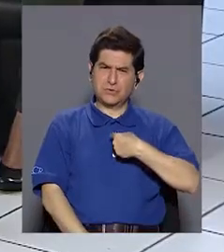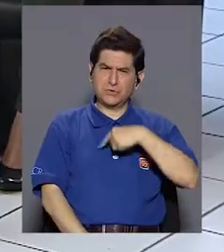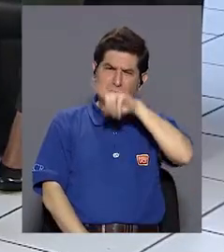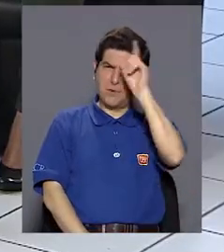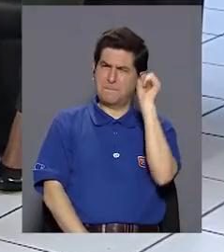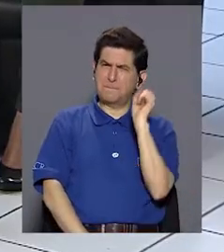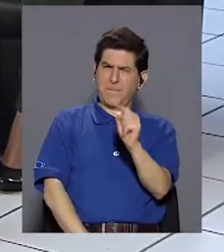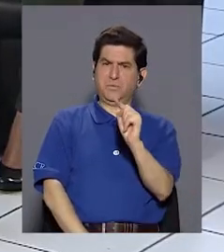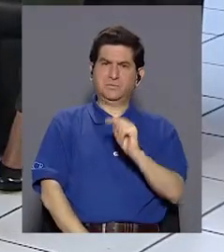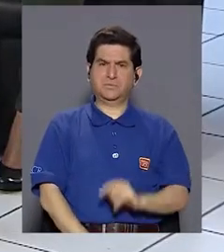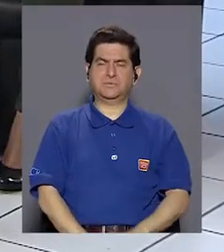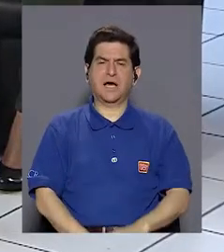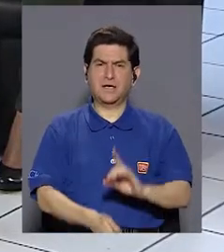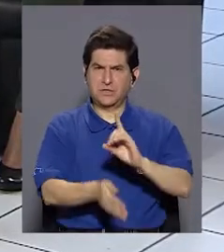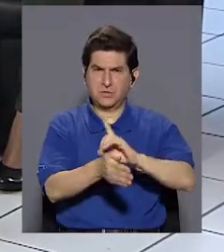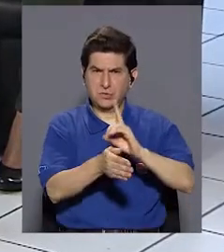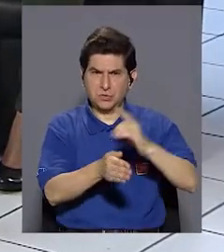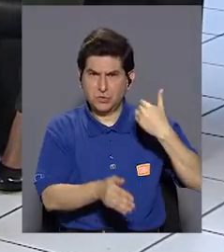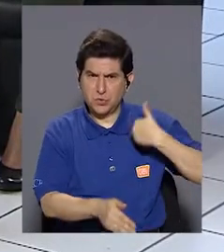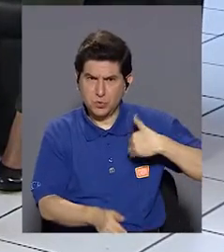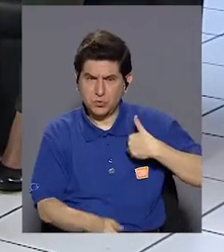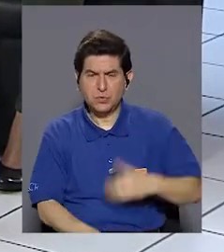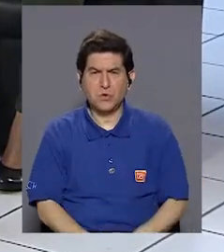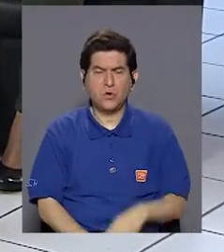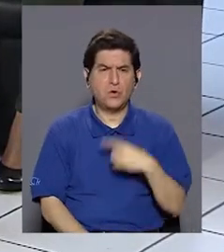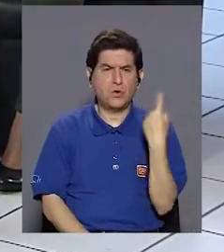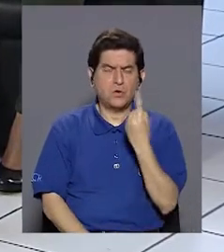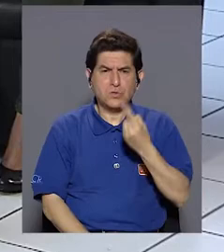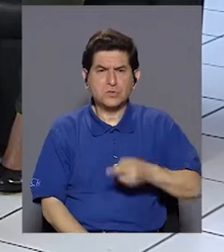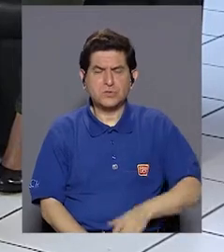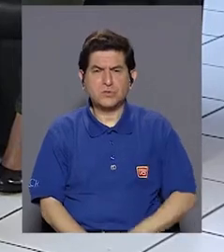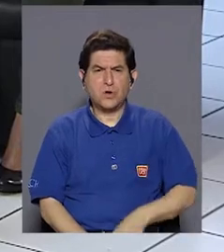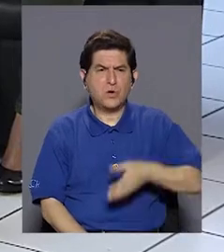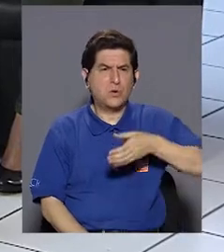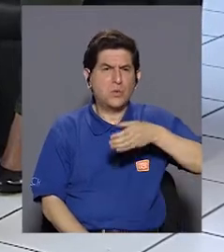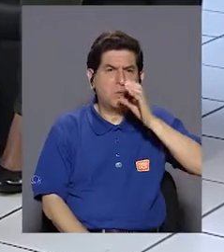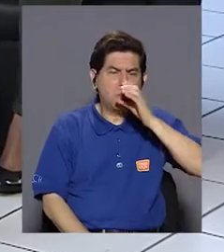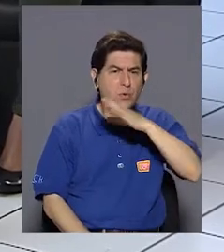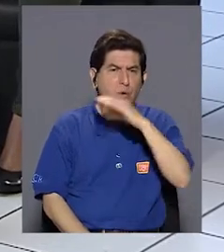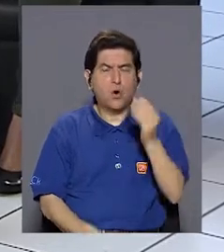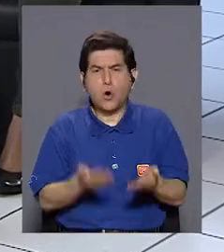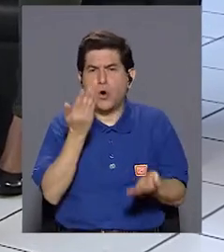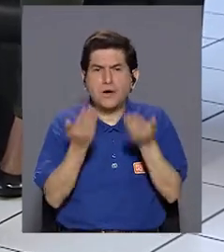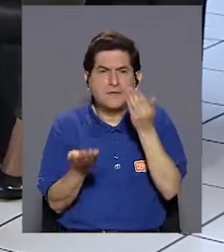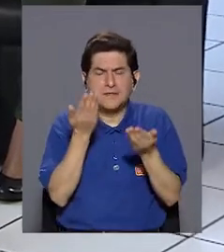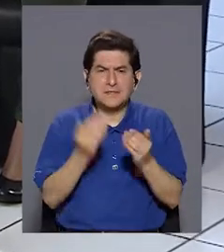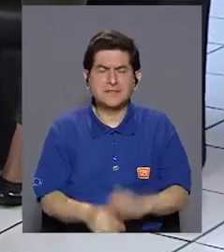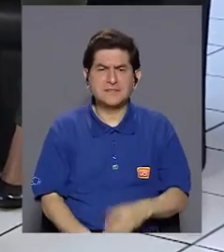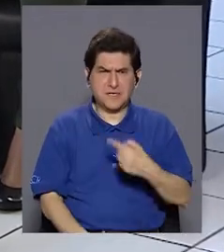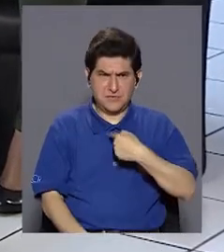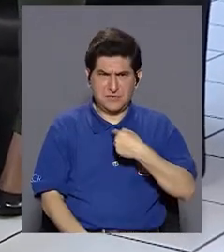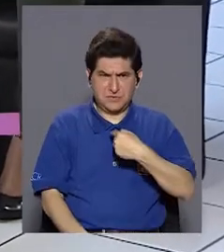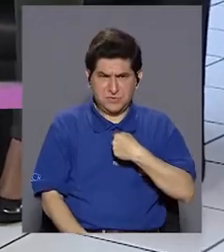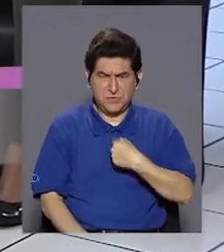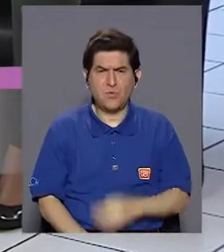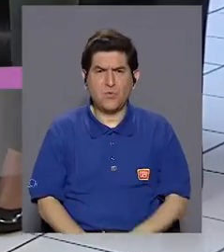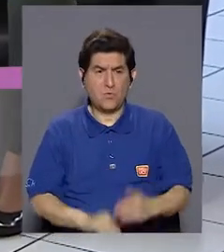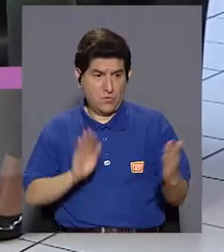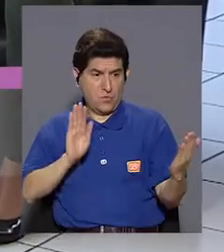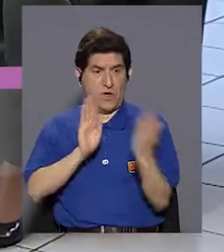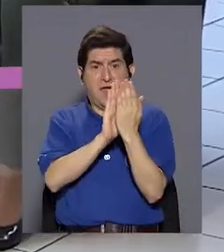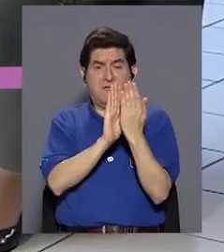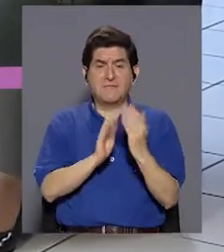una pregunta, doctor, ¿sólo por ingesta uno se intoxica? ¿Puede estar uno expuesto a